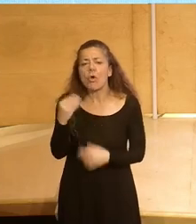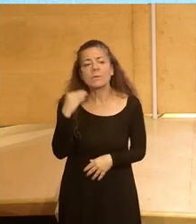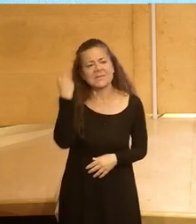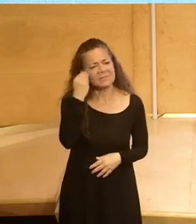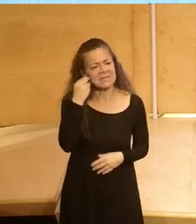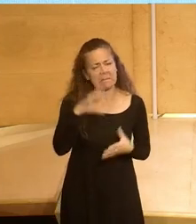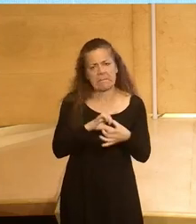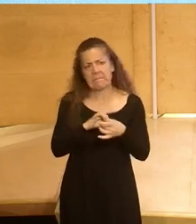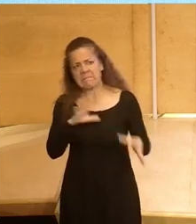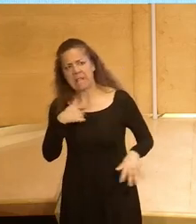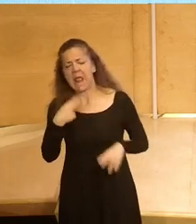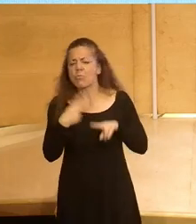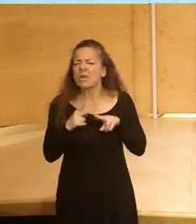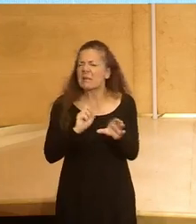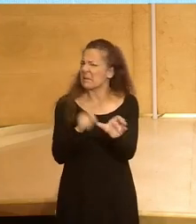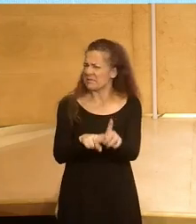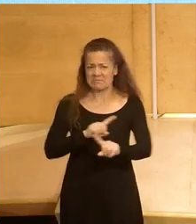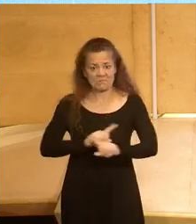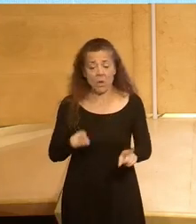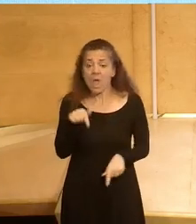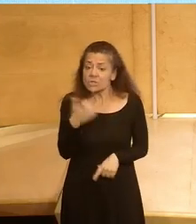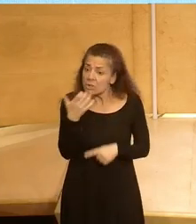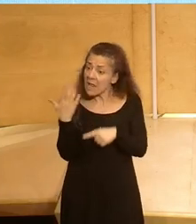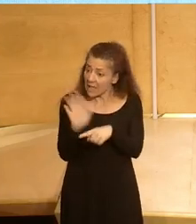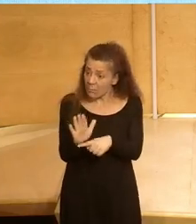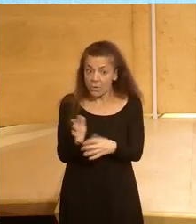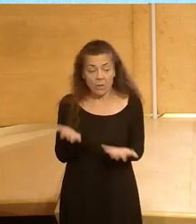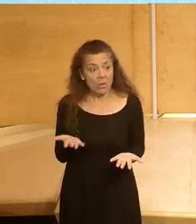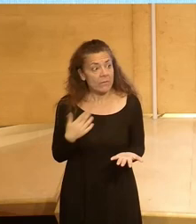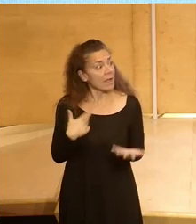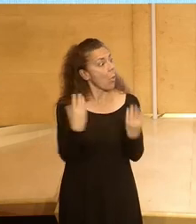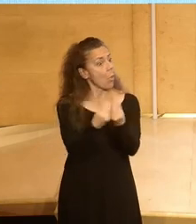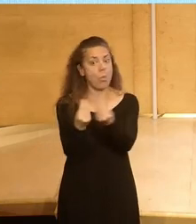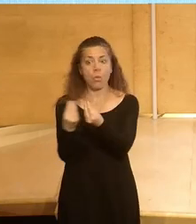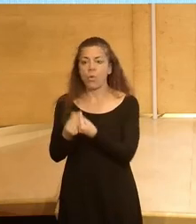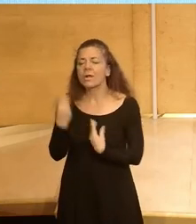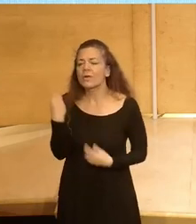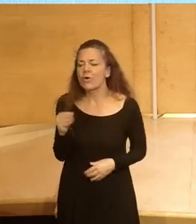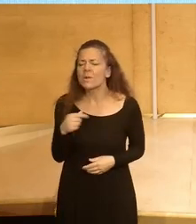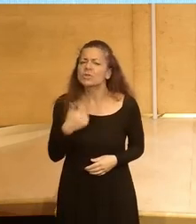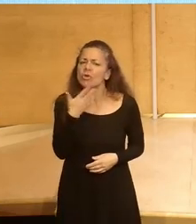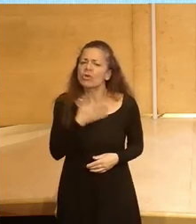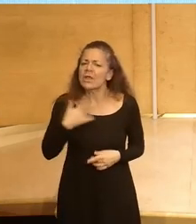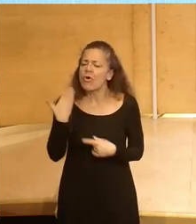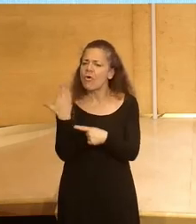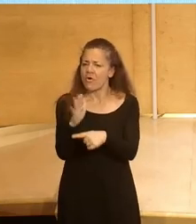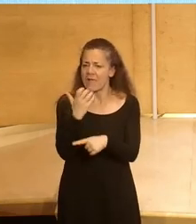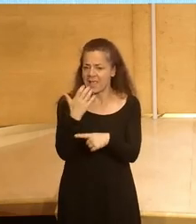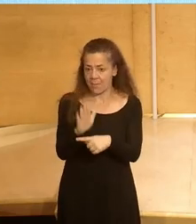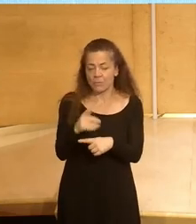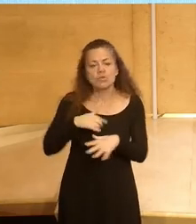desentendidos de la política o que no participan y esto es un ejemplo lleno hasta la bandera de jóvenes pero yo quiero poner un ejemplo los